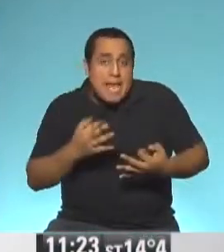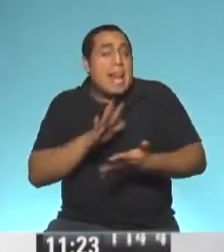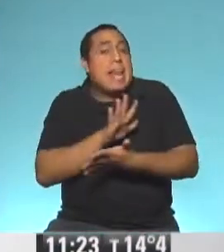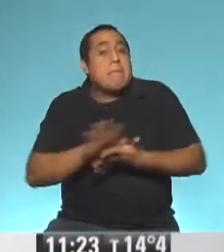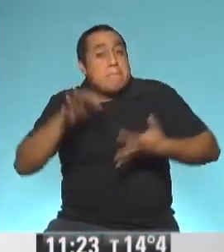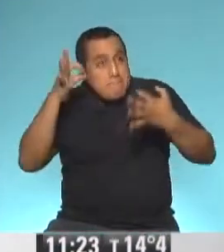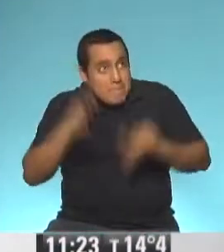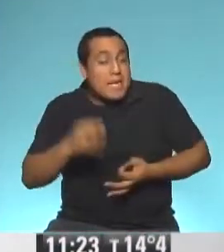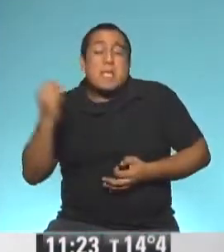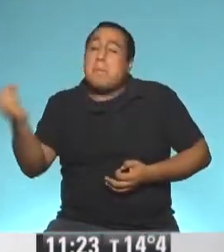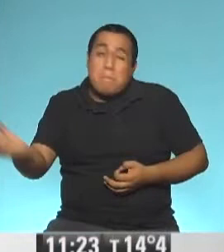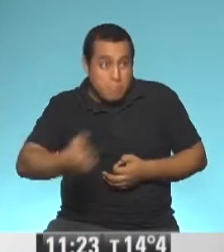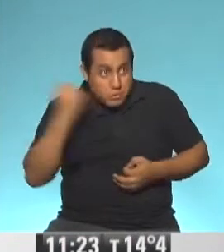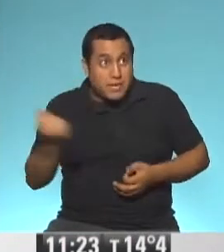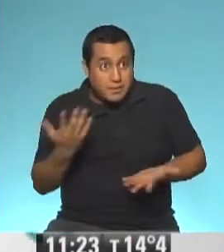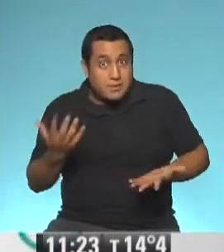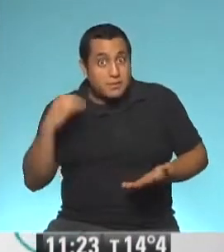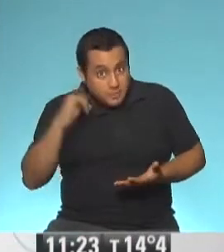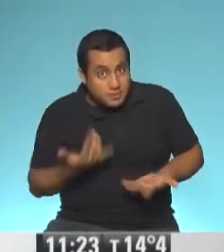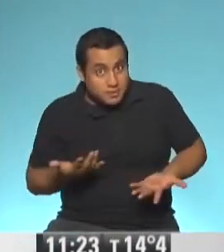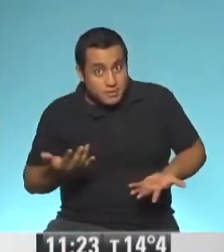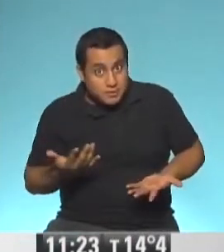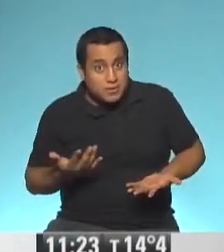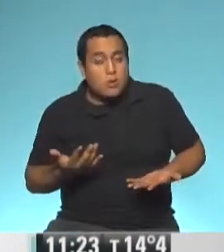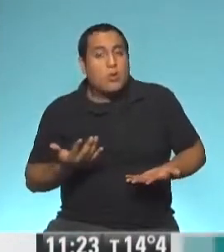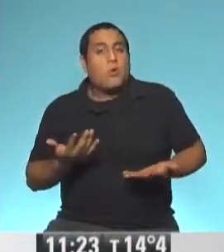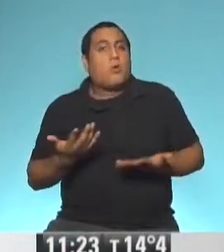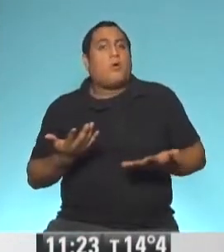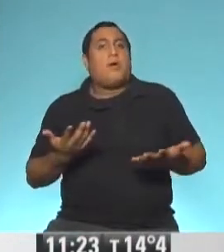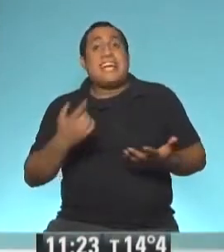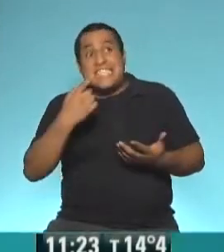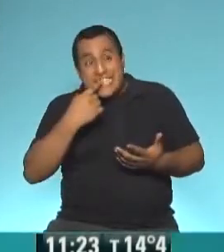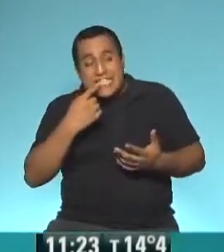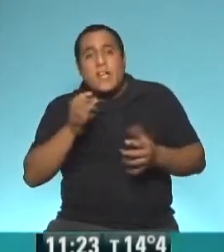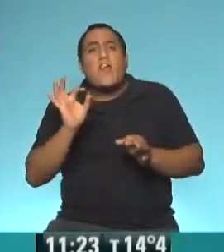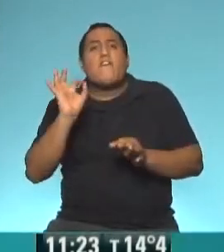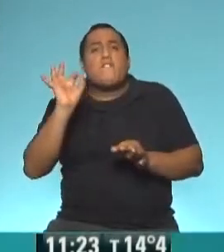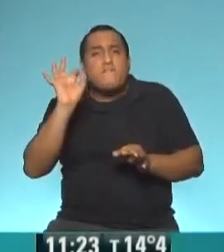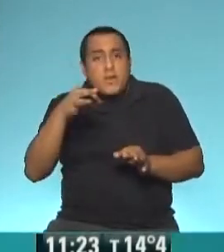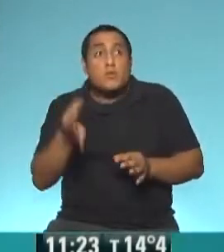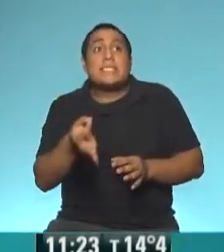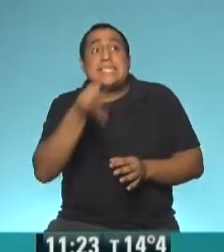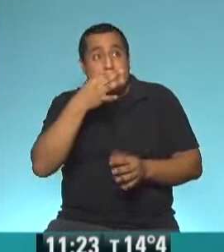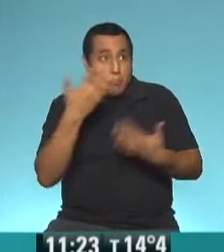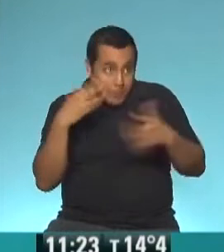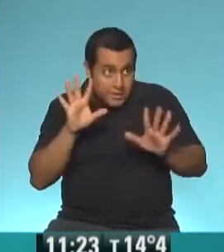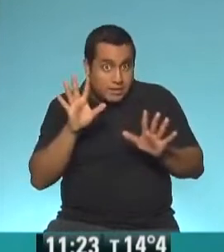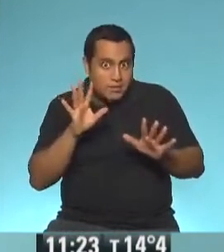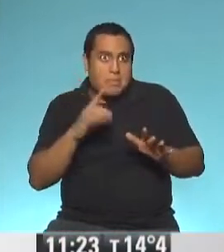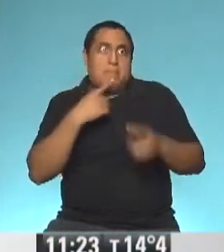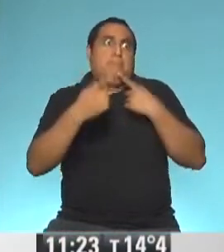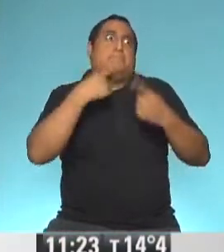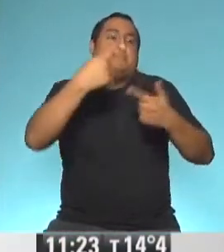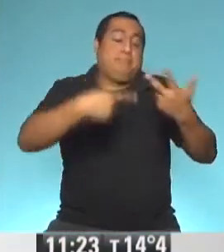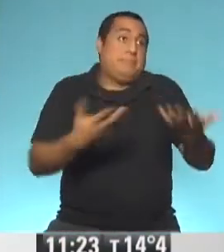esencial y básica. ¿Es fundamental? ¿Es un lugar por donde puede entrar el virus? Daniela, ¿cuántas preguntas todas